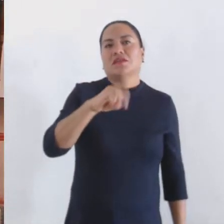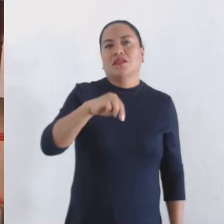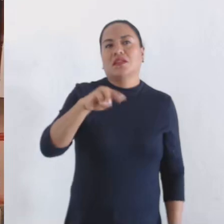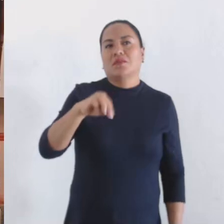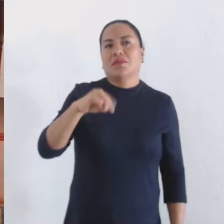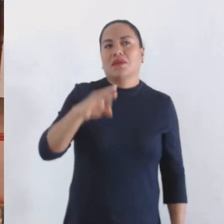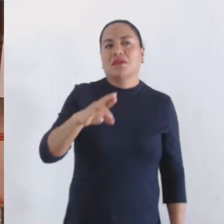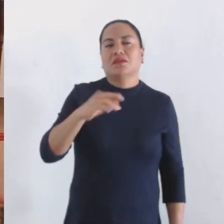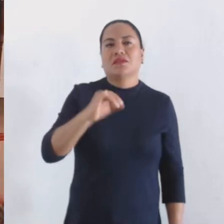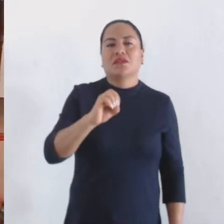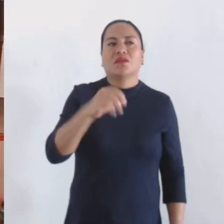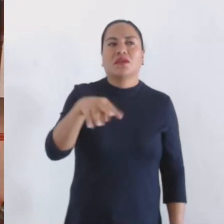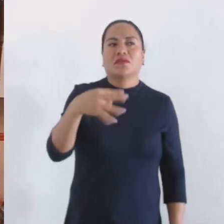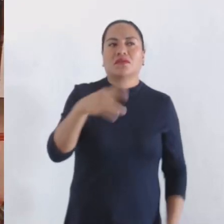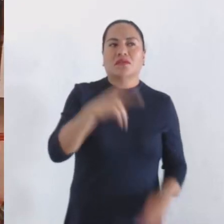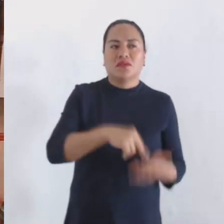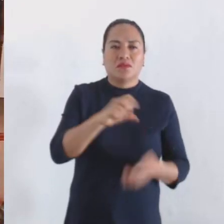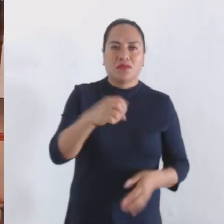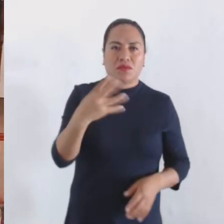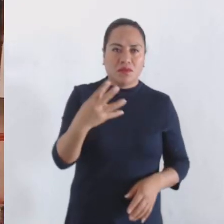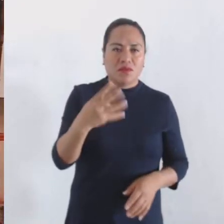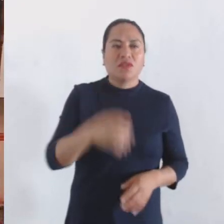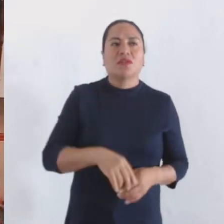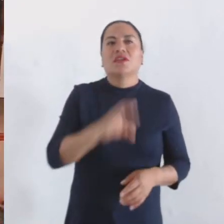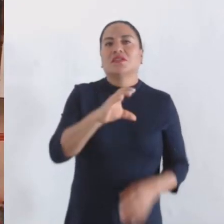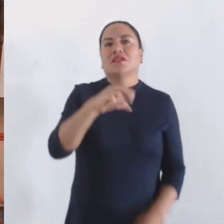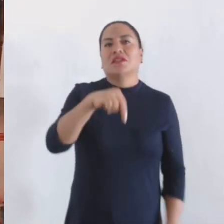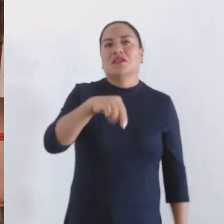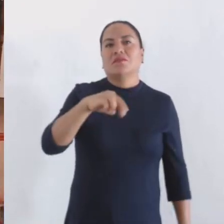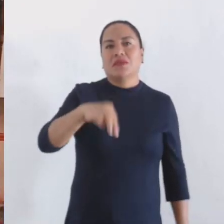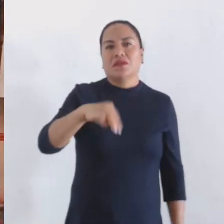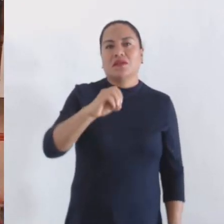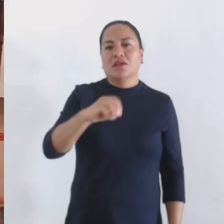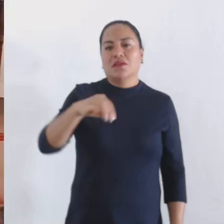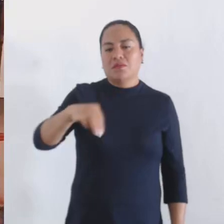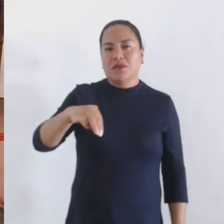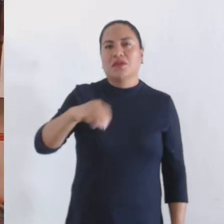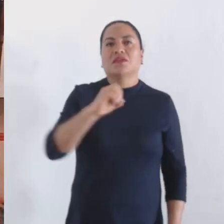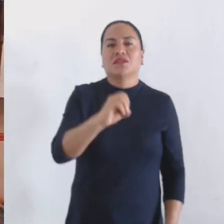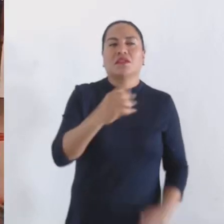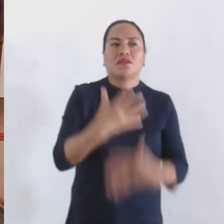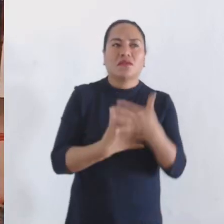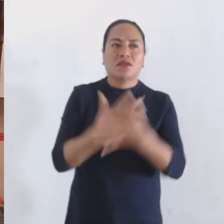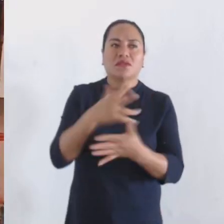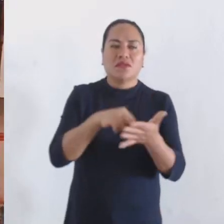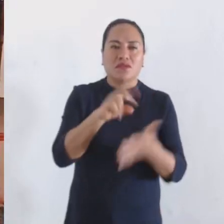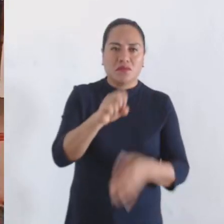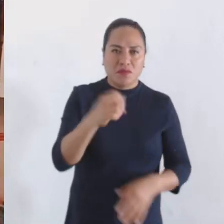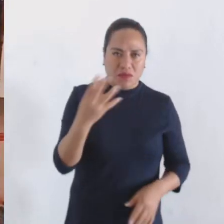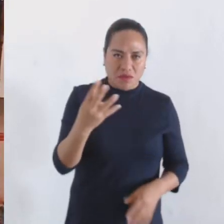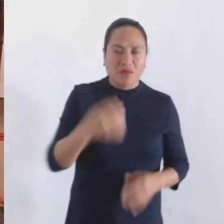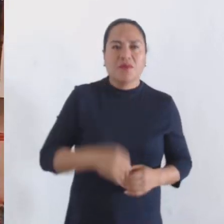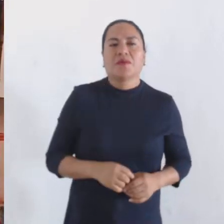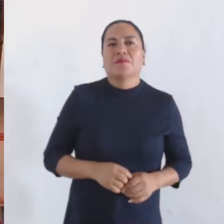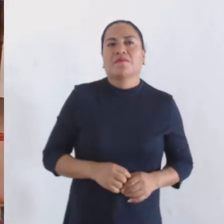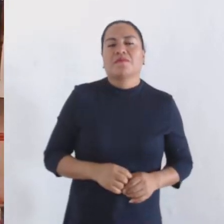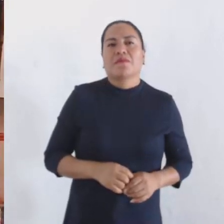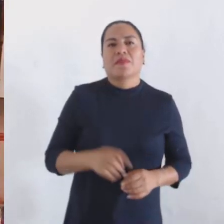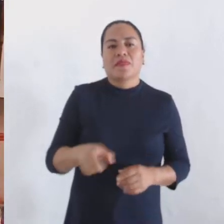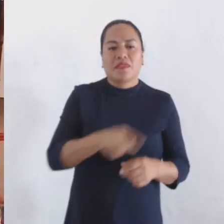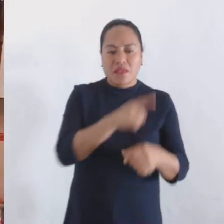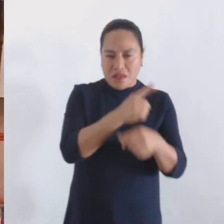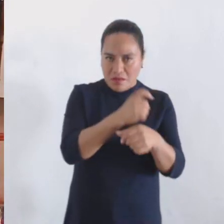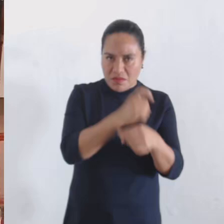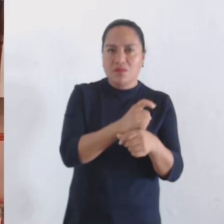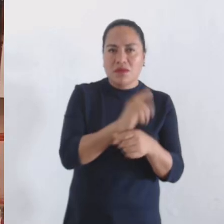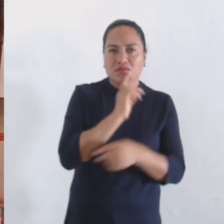y NM 014-2024 y CNNM 015-2024. En el primero